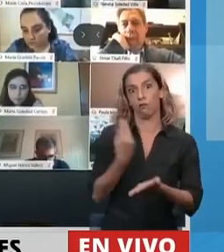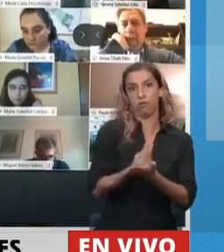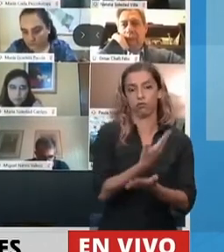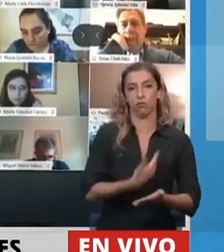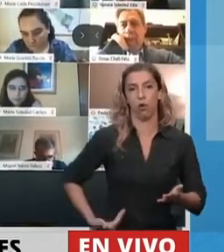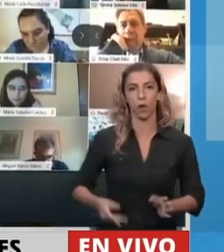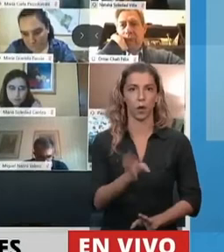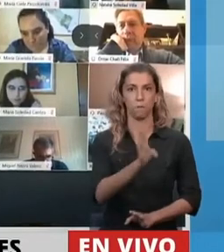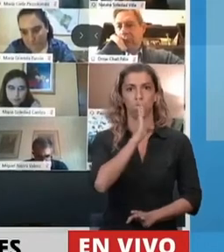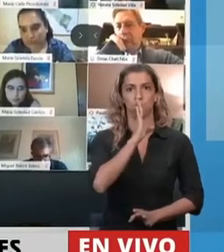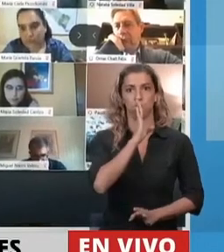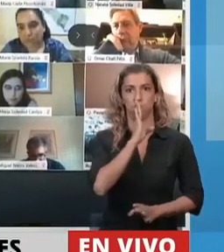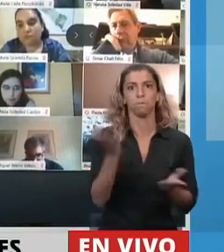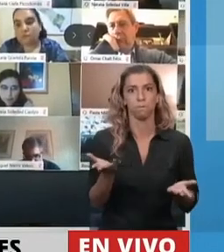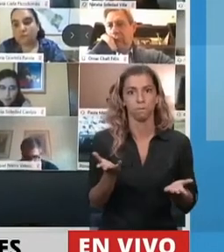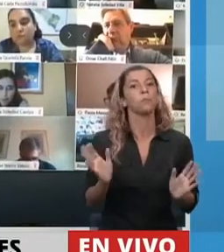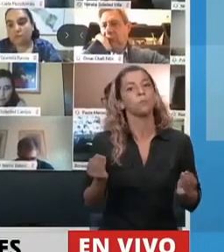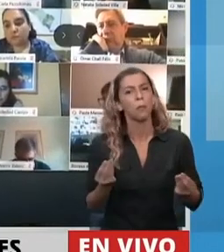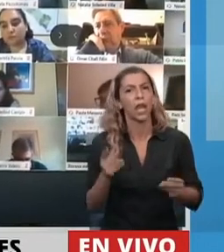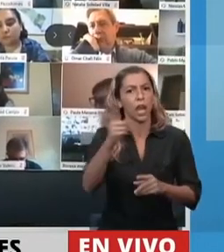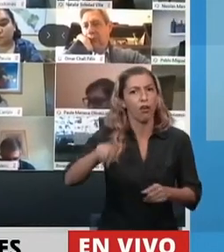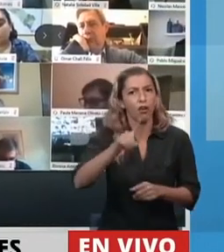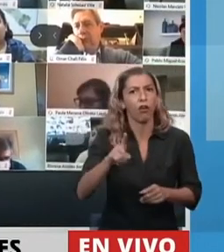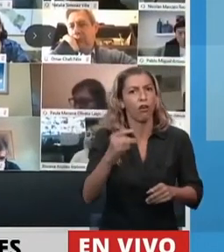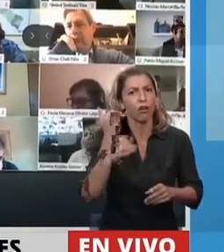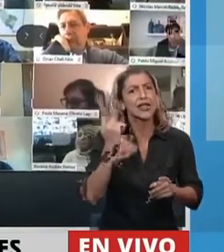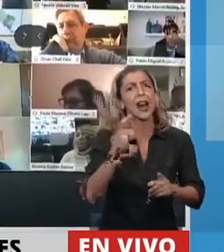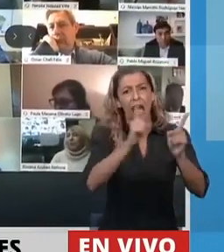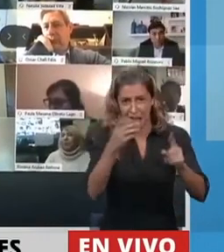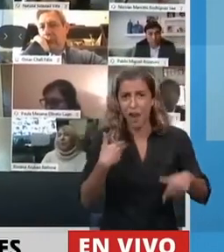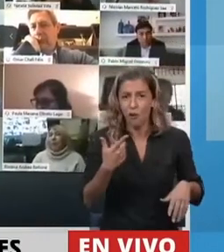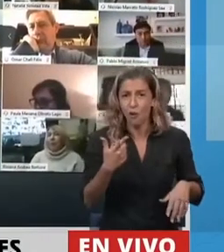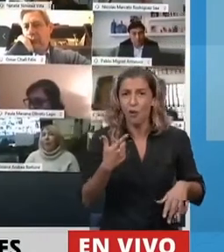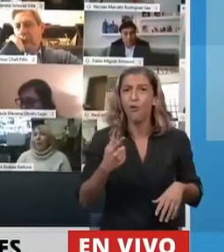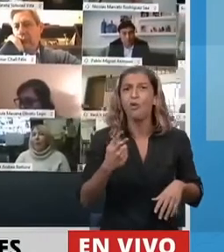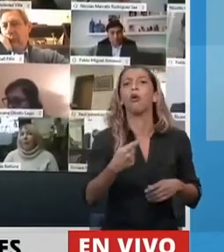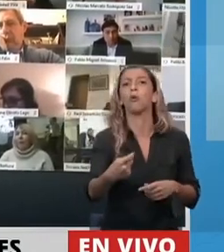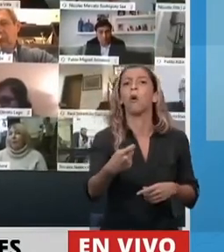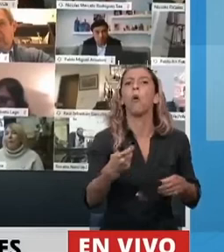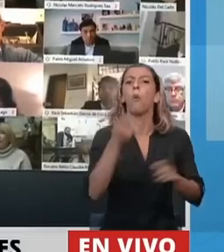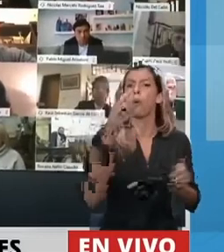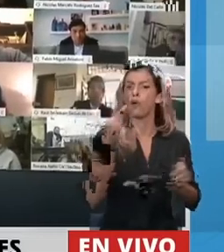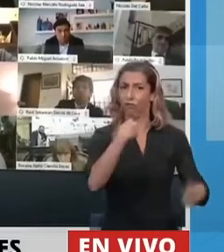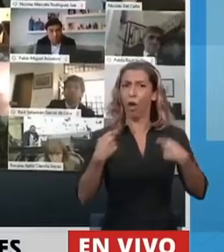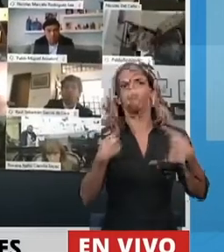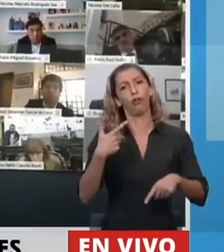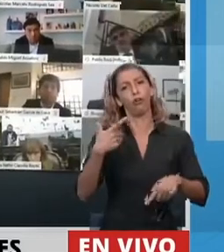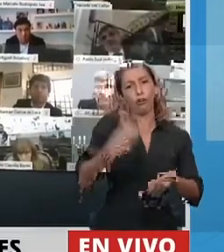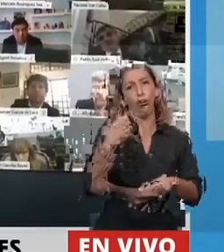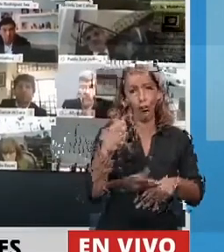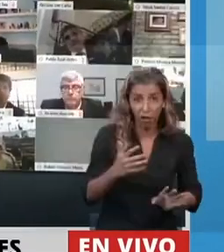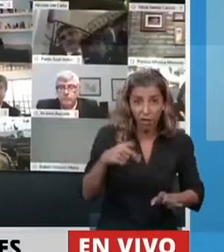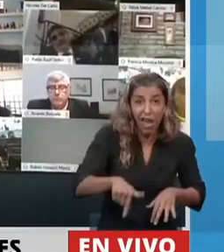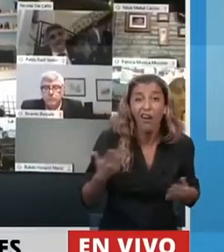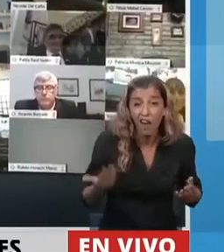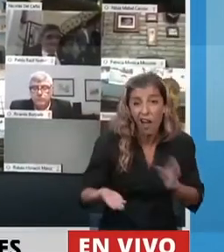Presidente. A mí me impulsaron causas penales contra los que nos opusimos a esa ley defendiendo a los jubilados. Y ahora los que ayer se oponían